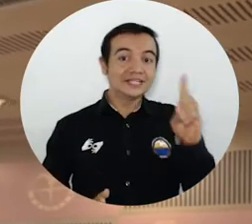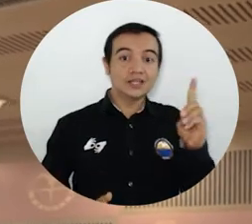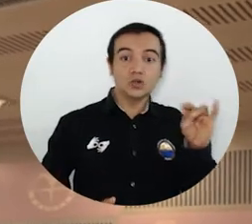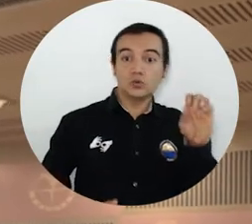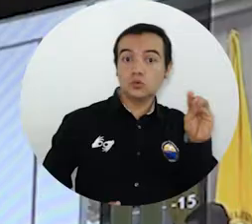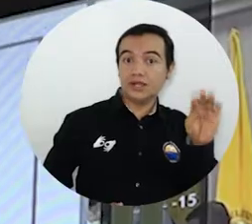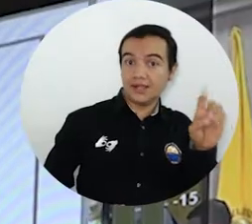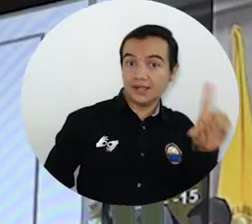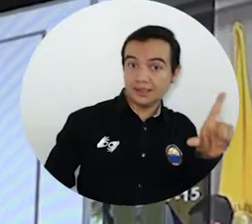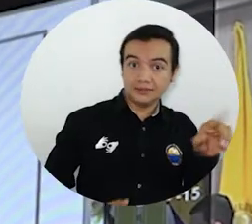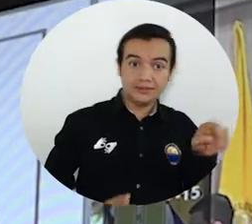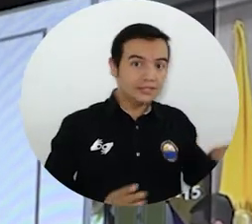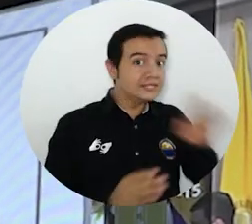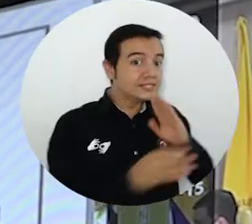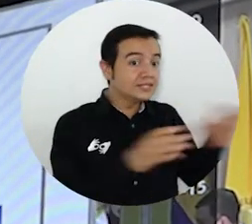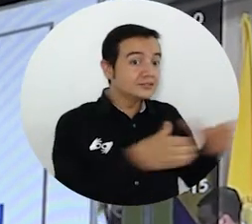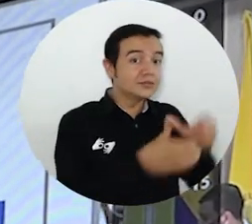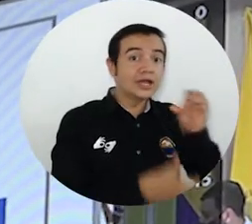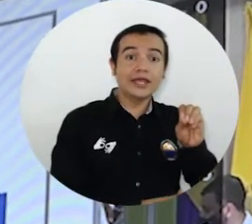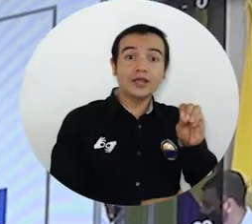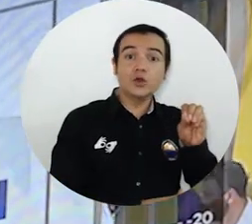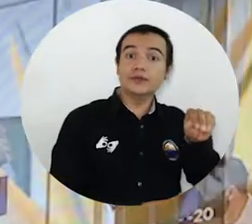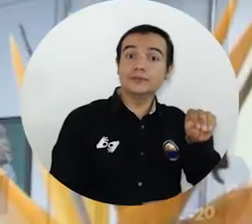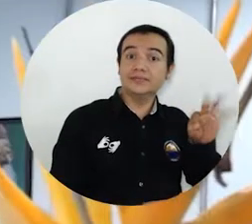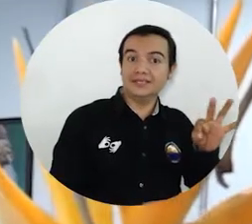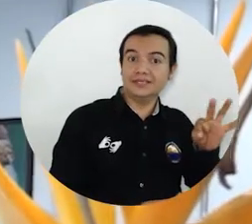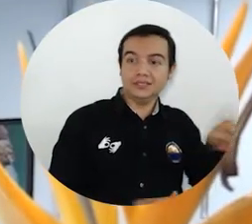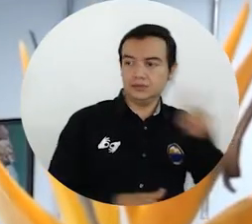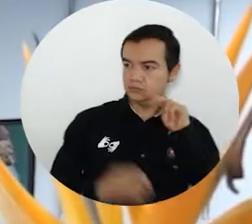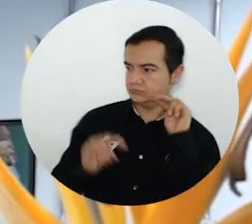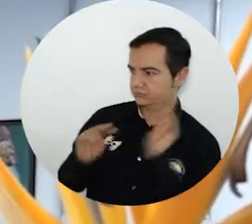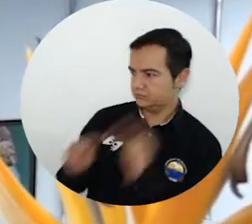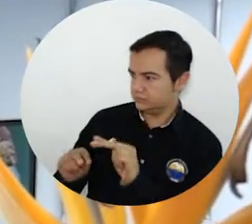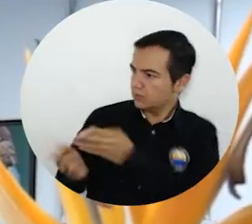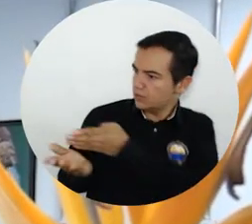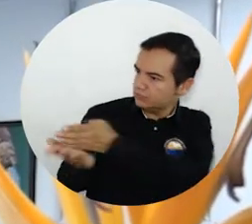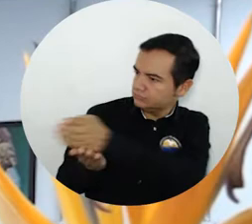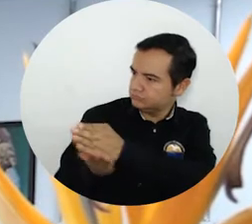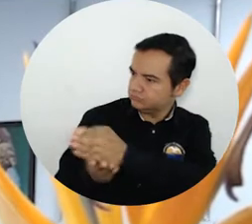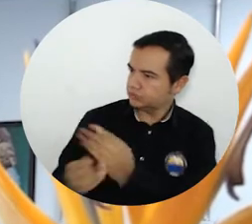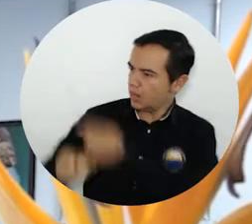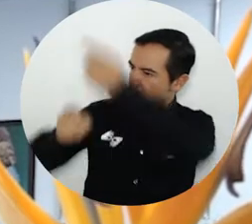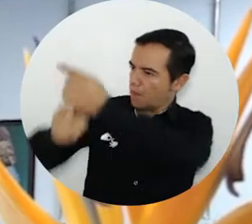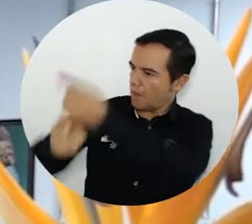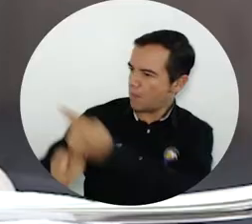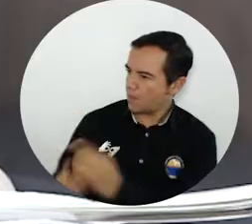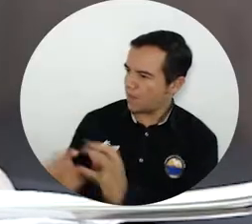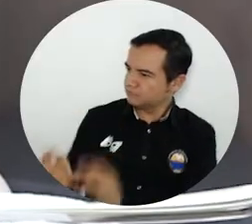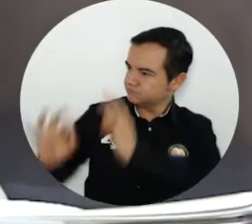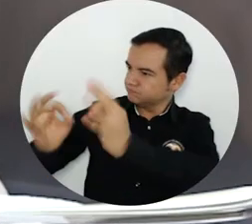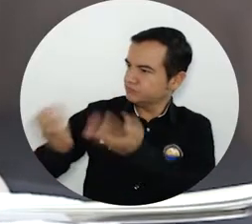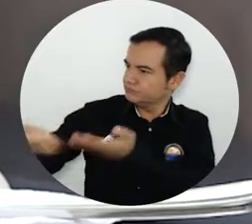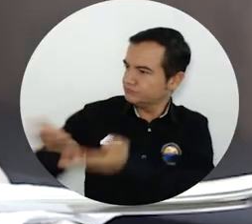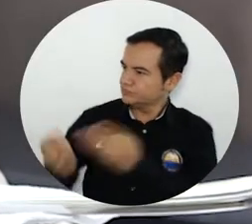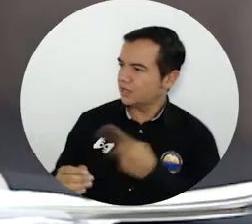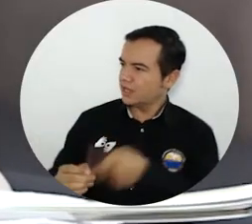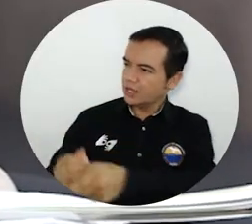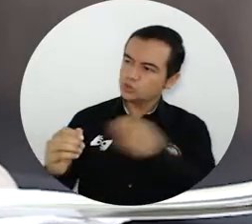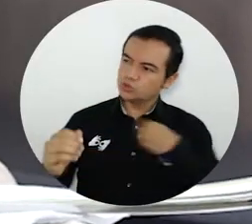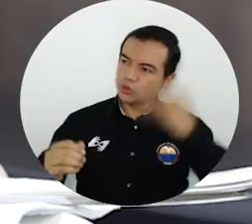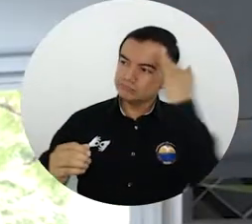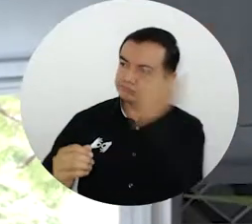Mundial del Turismo y la Fundación Temis, gracias a la calidad y el alto porcentaje de cumplimiento en sus procesos académicos,